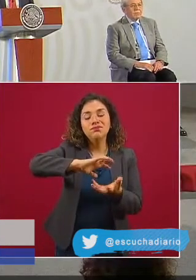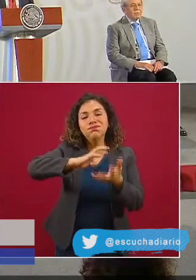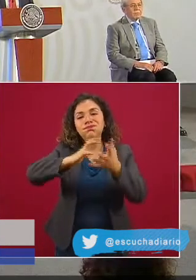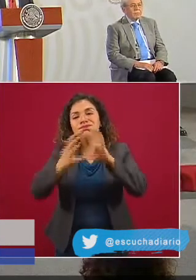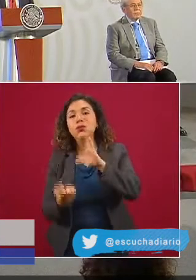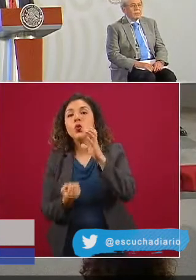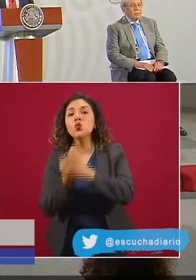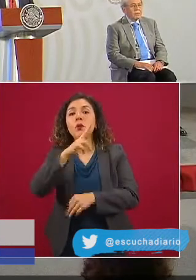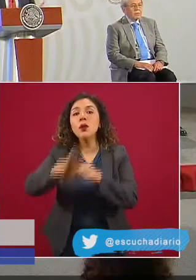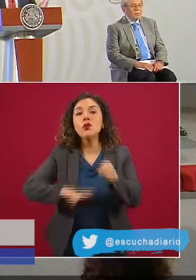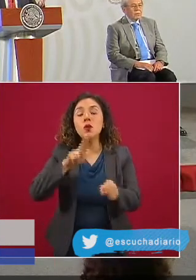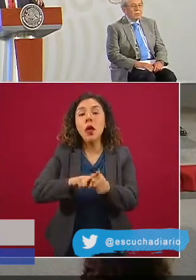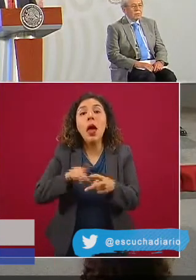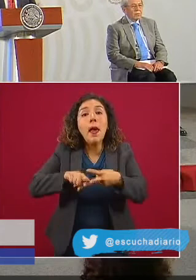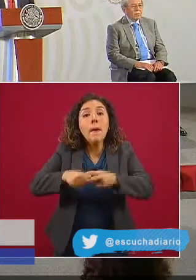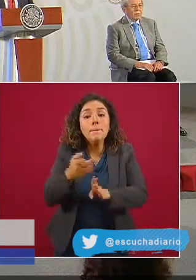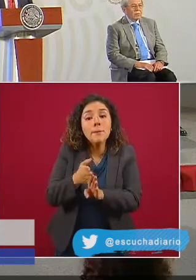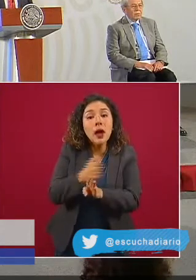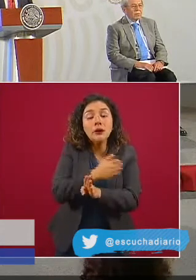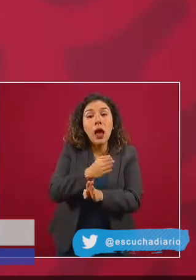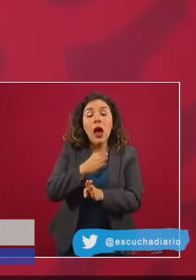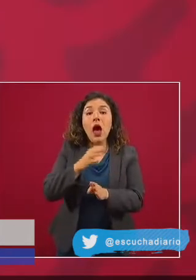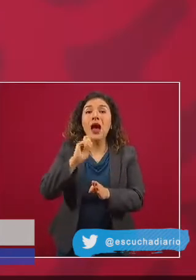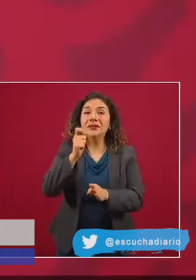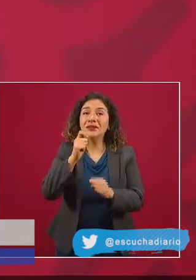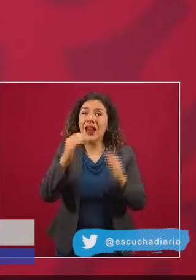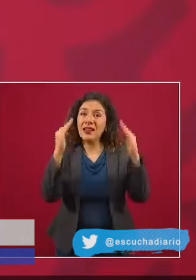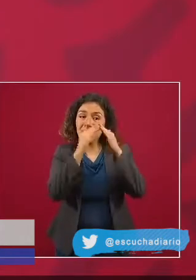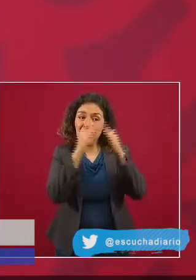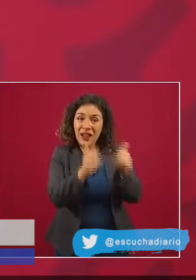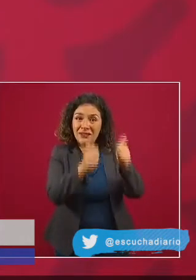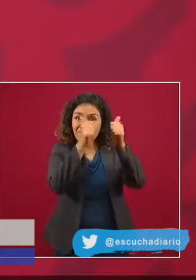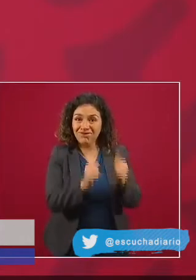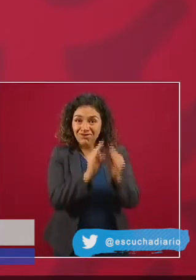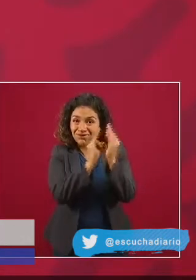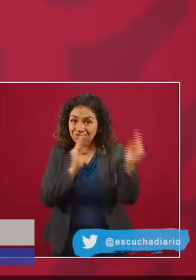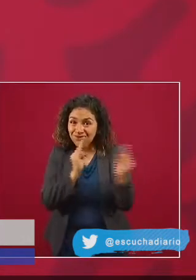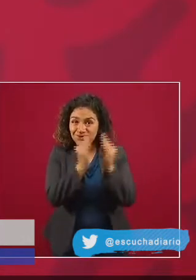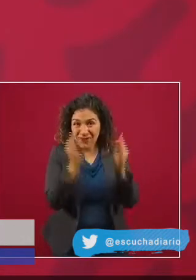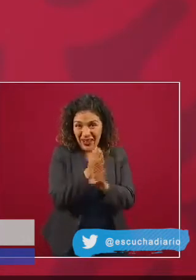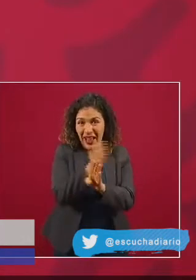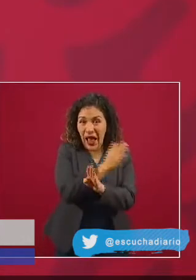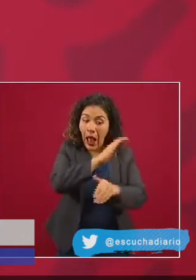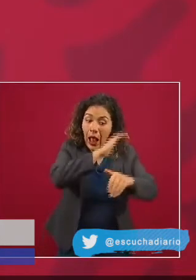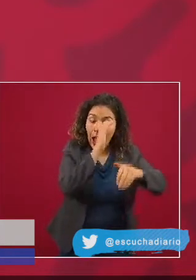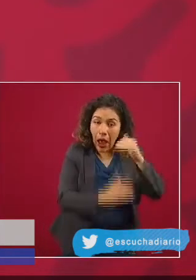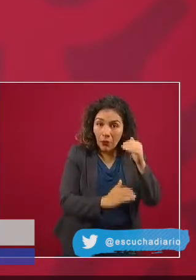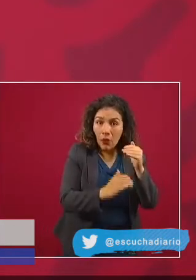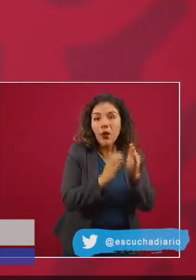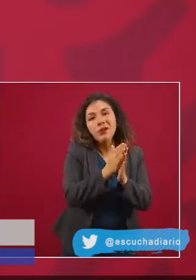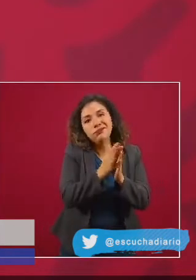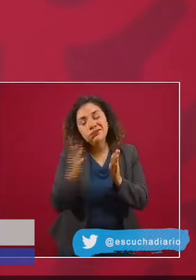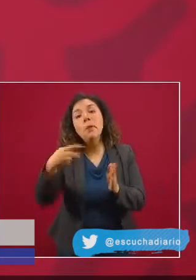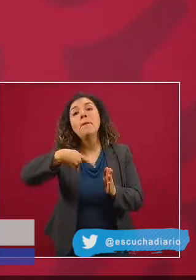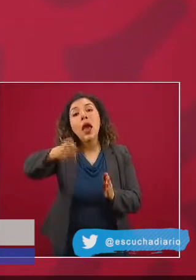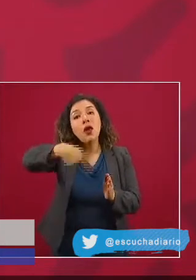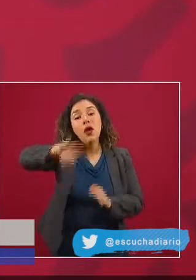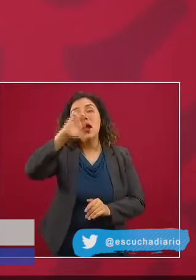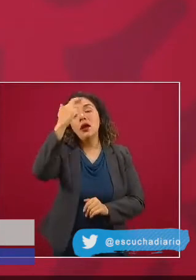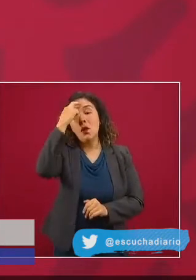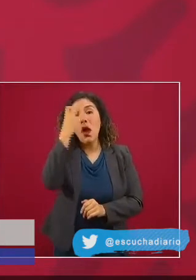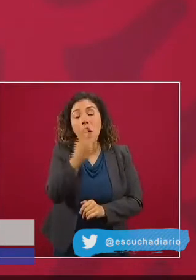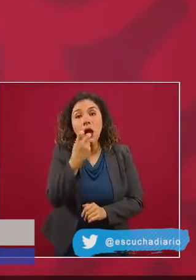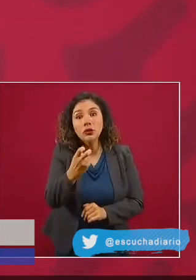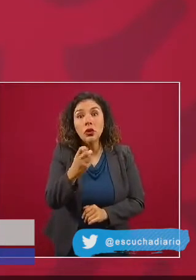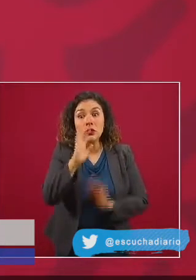para su desarrollo y distribución Cuando finalizó la jornada nacional de sana distancia Pero una vez más recordamos que